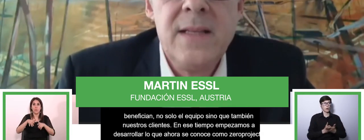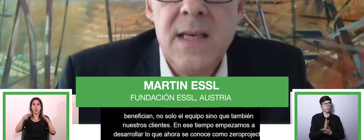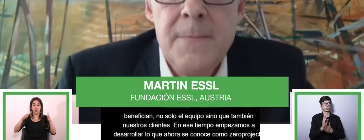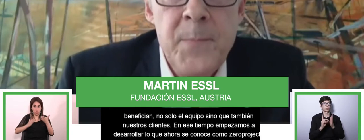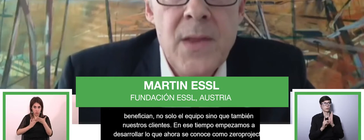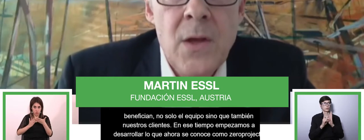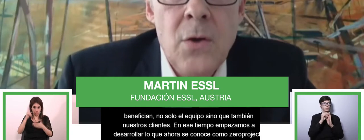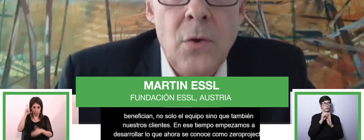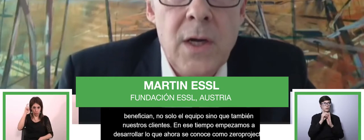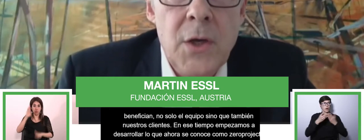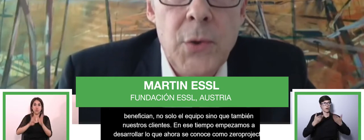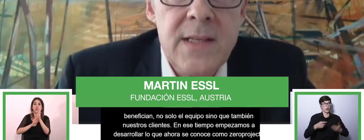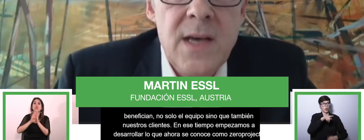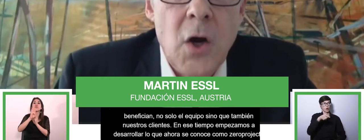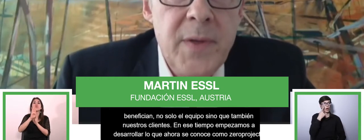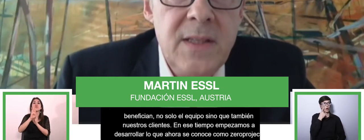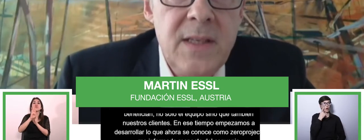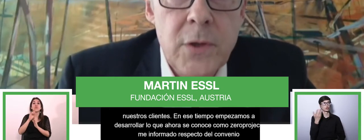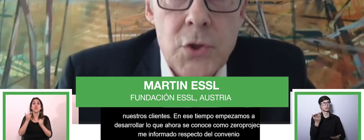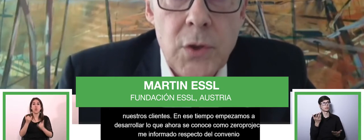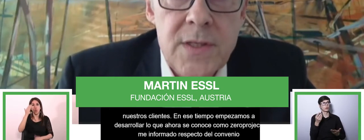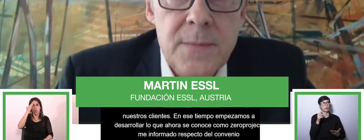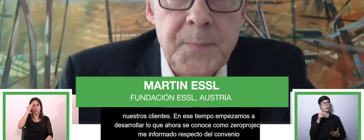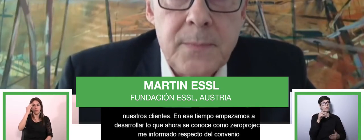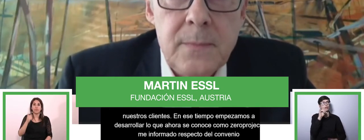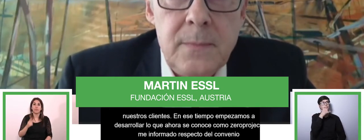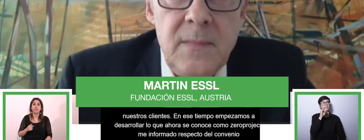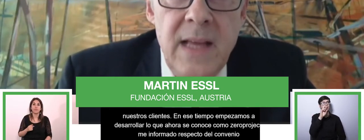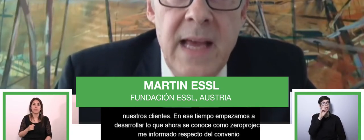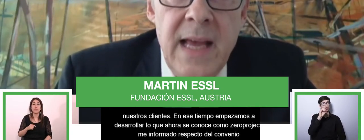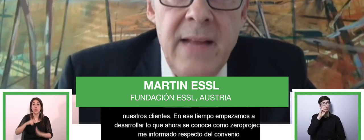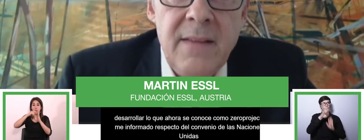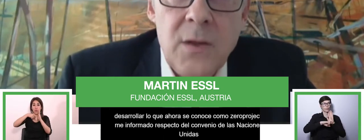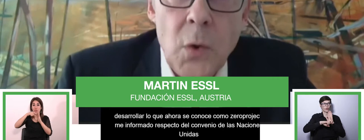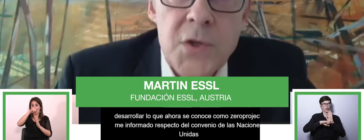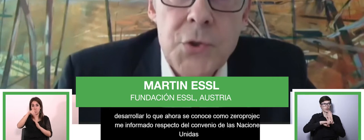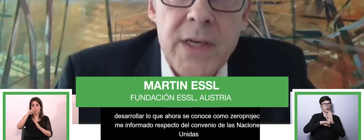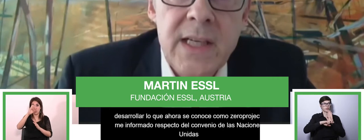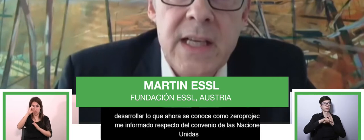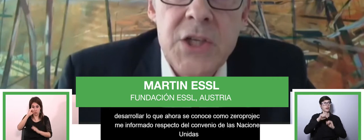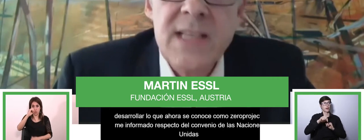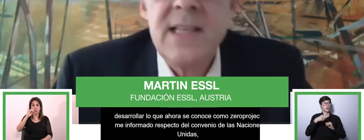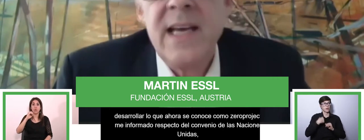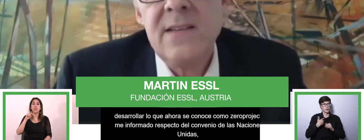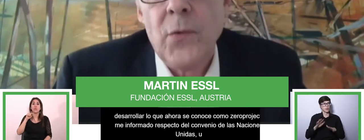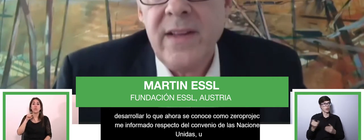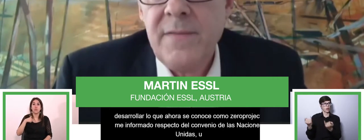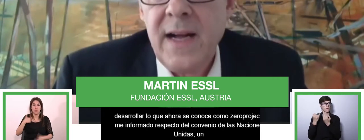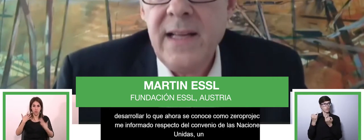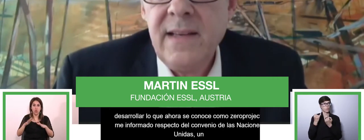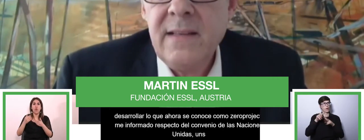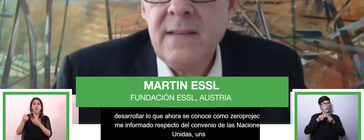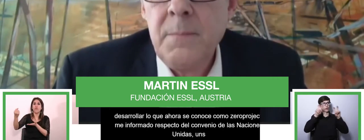las Naciones Unidas de las Personas con Discapacidades, UNCR, abreviado,